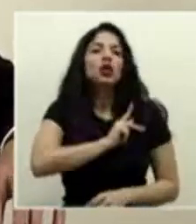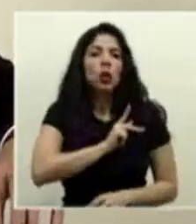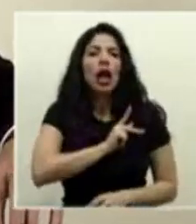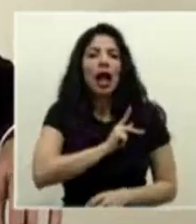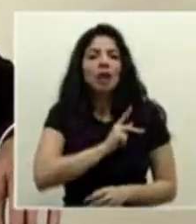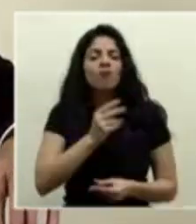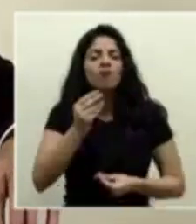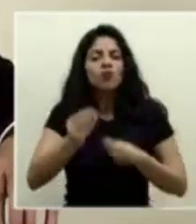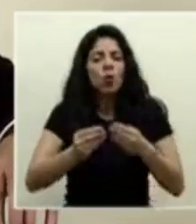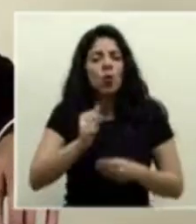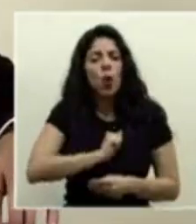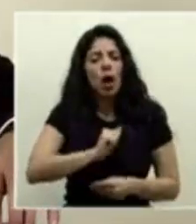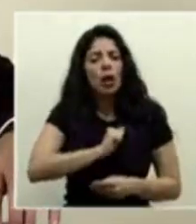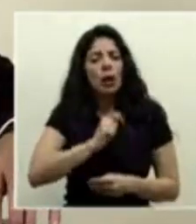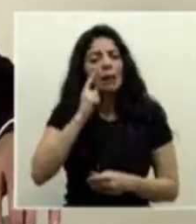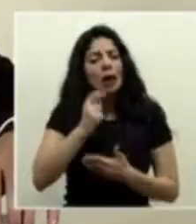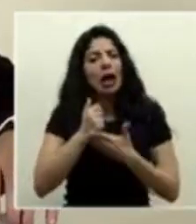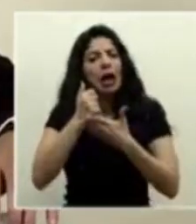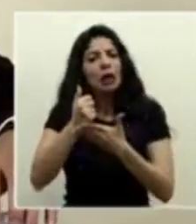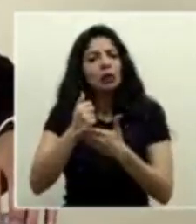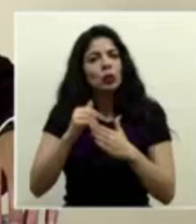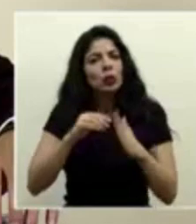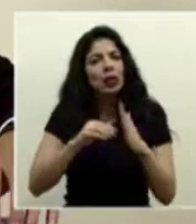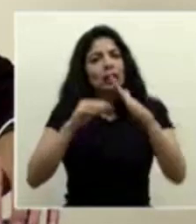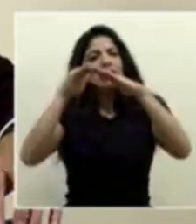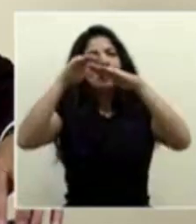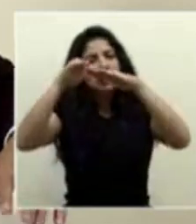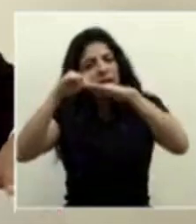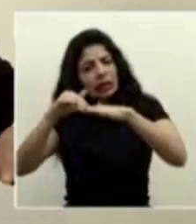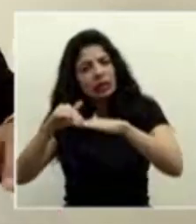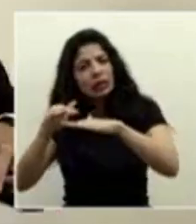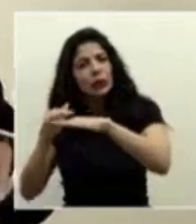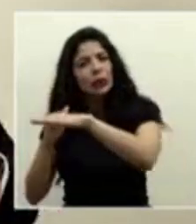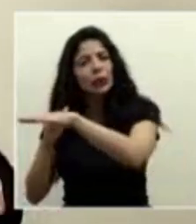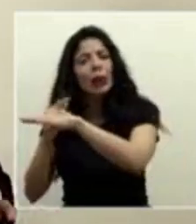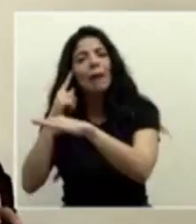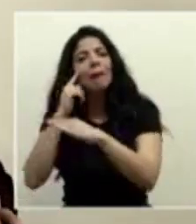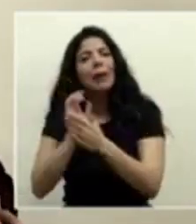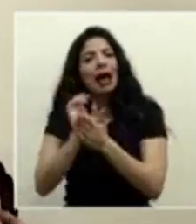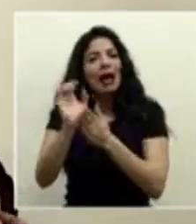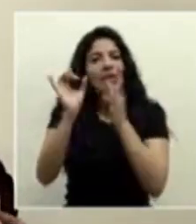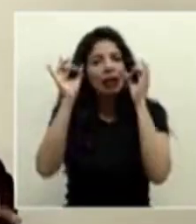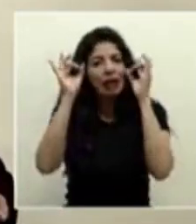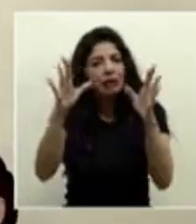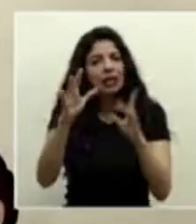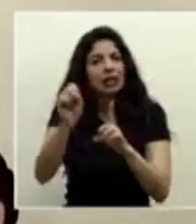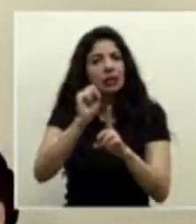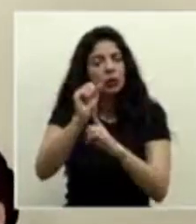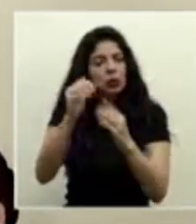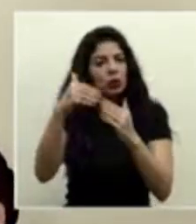bajar esta curva y que no tengamos un escenario fatídico, Bernal.